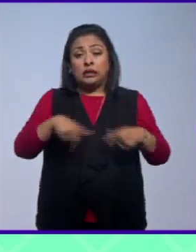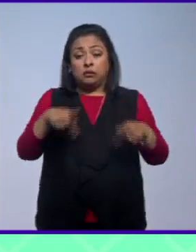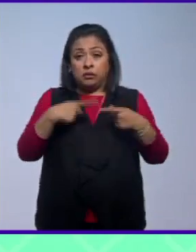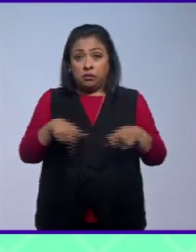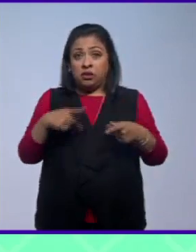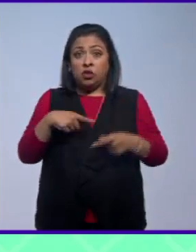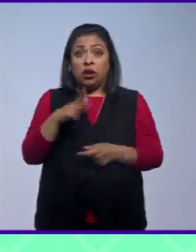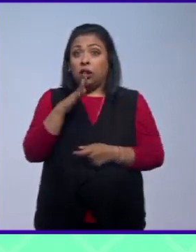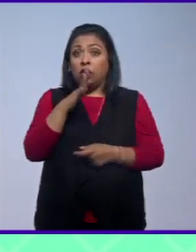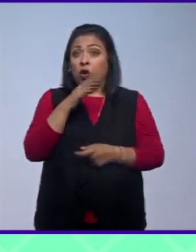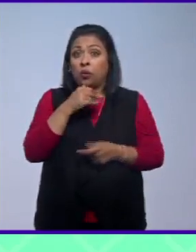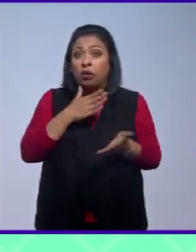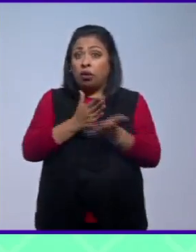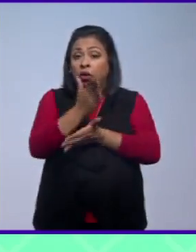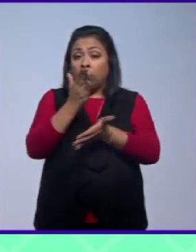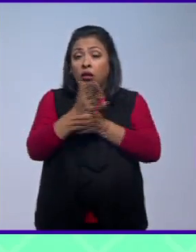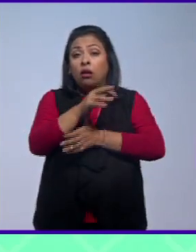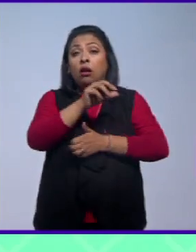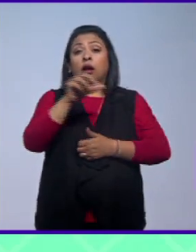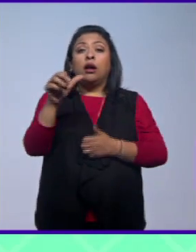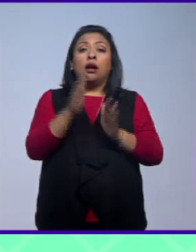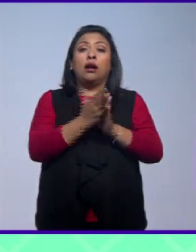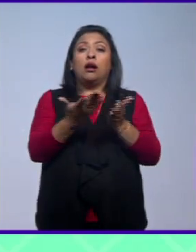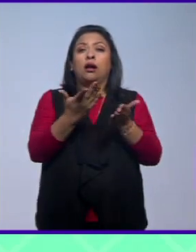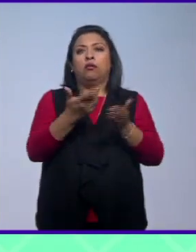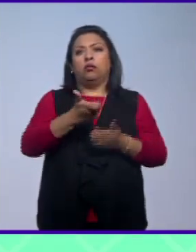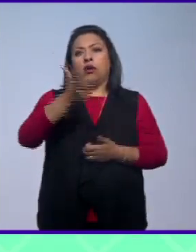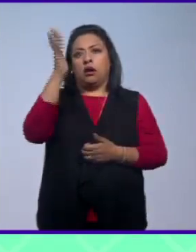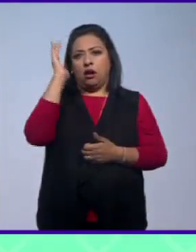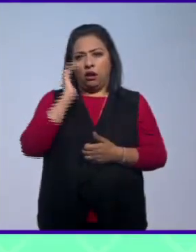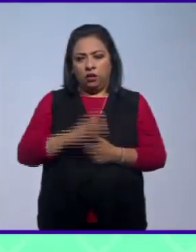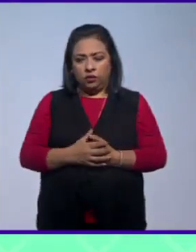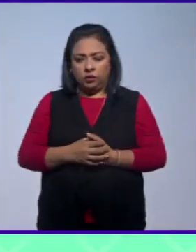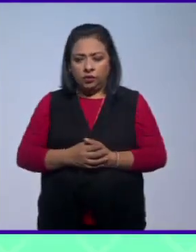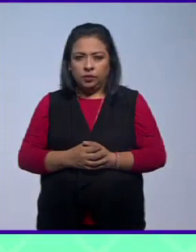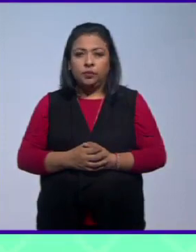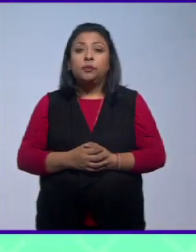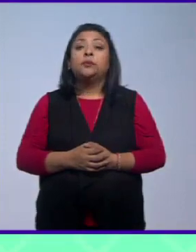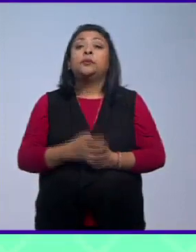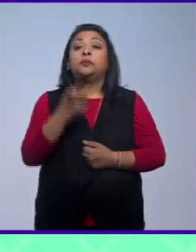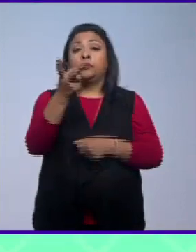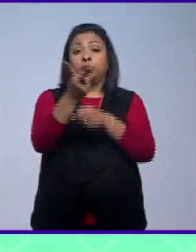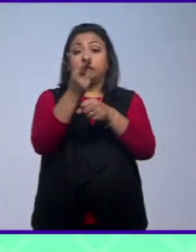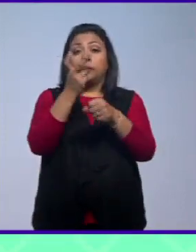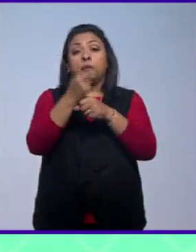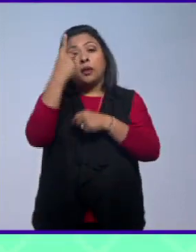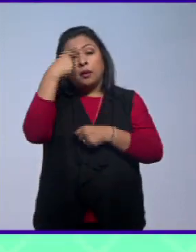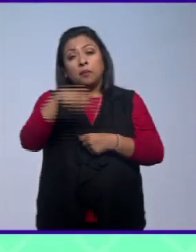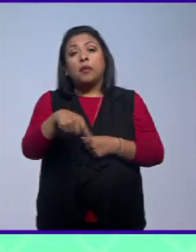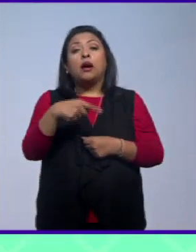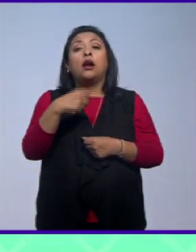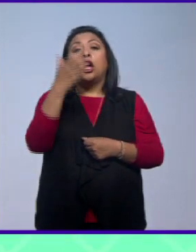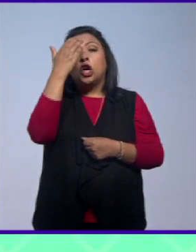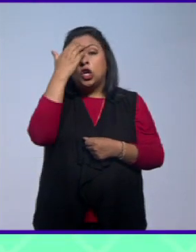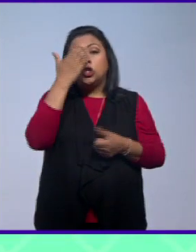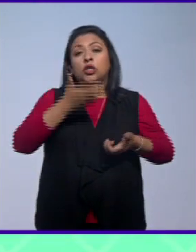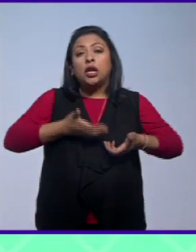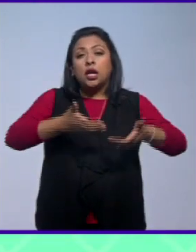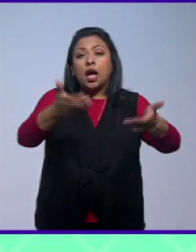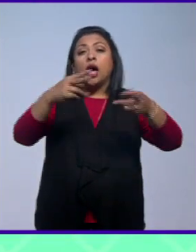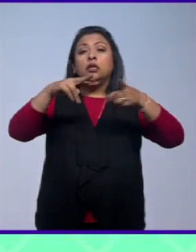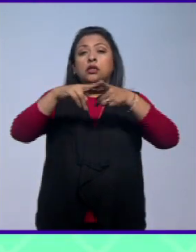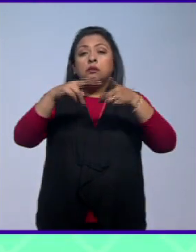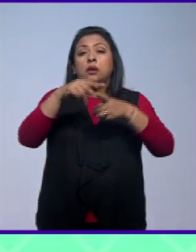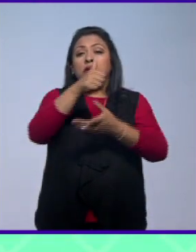que no podían acceder a los libros caros es una invitación a recorrer las calles y las plazas de la